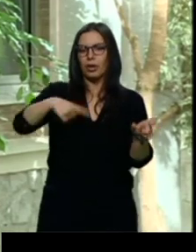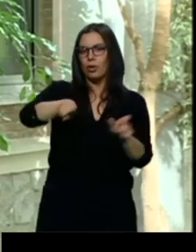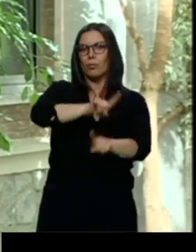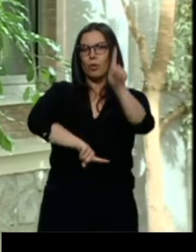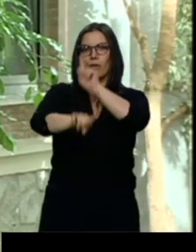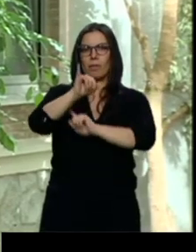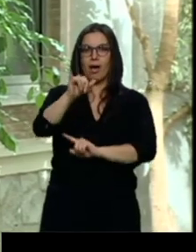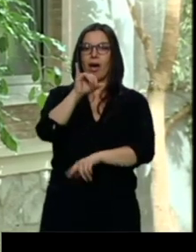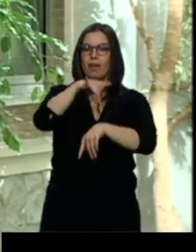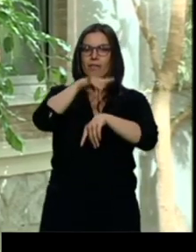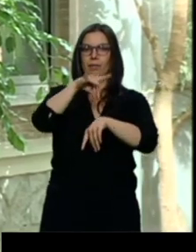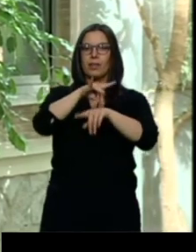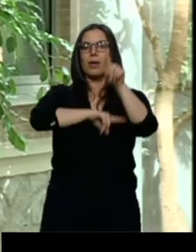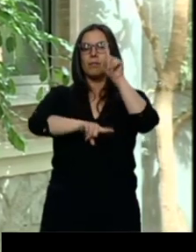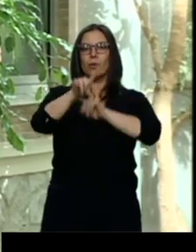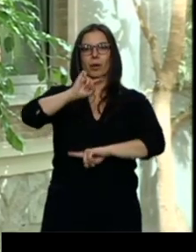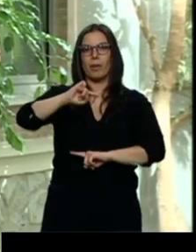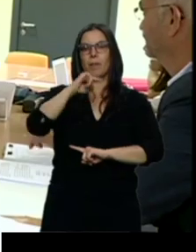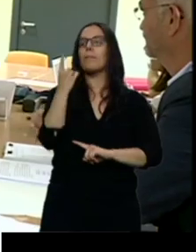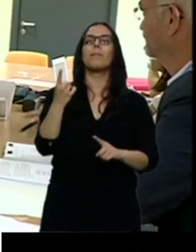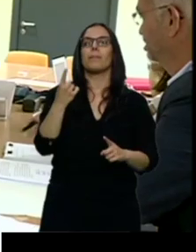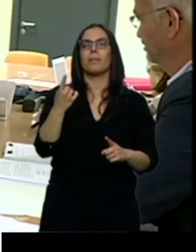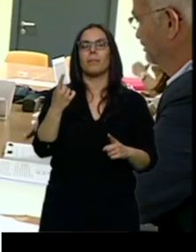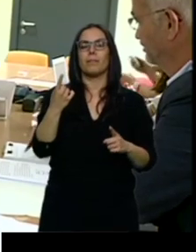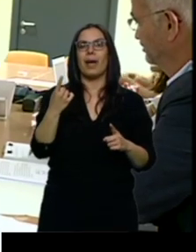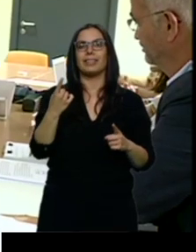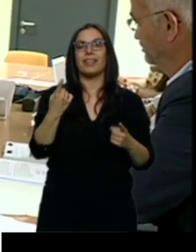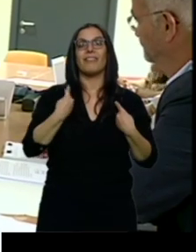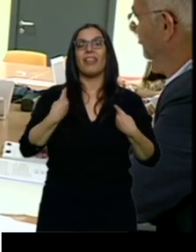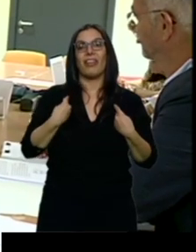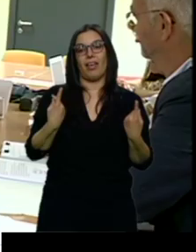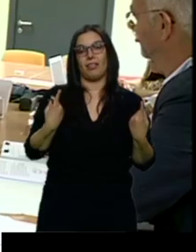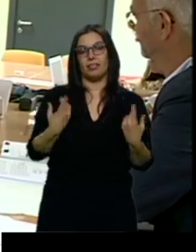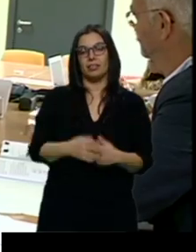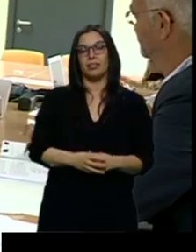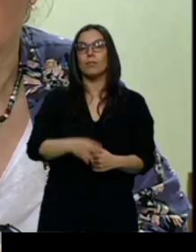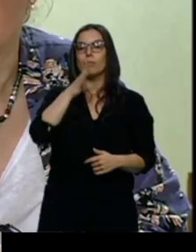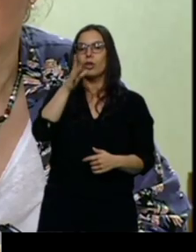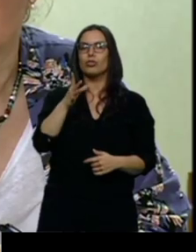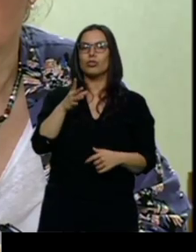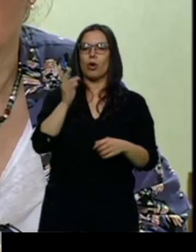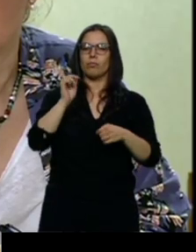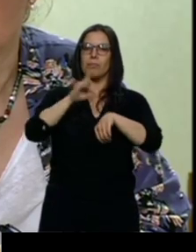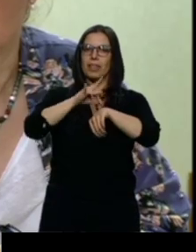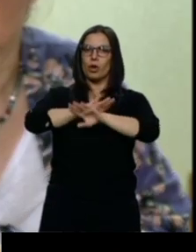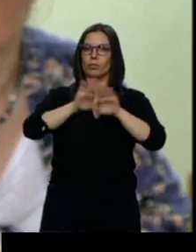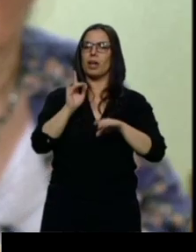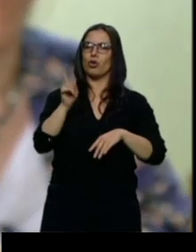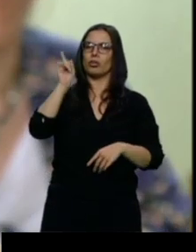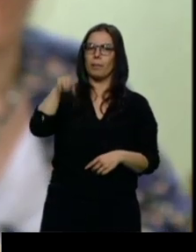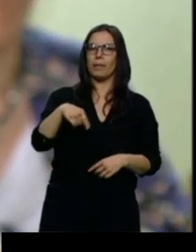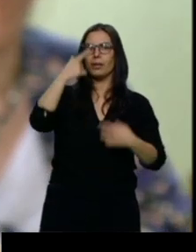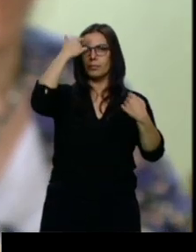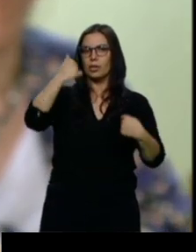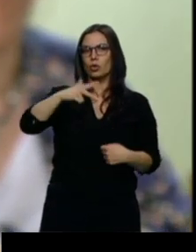problema sobre todo biográfico para él más todavía que biológico. Por eso entre sus miembros no hay solo sanitarios, también personas del ámbito jurídico que aportan otra